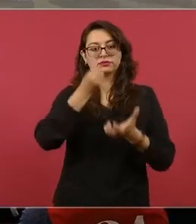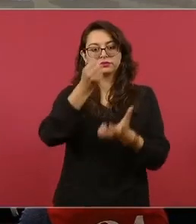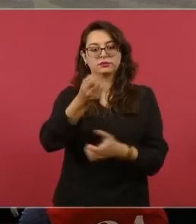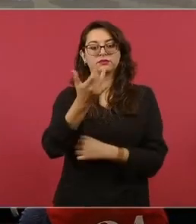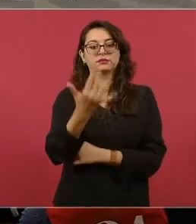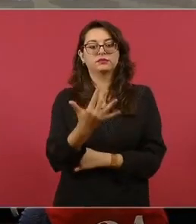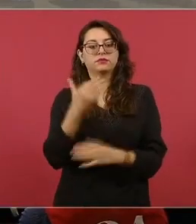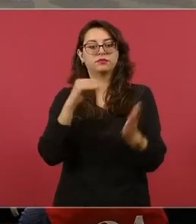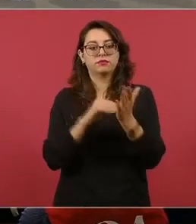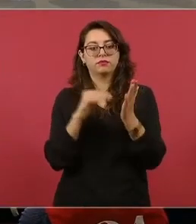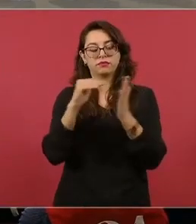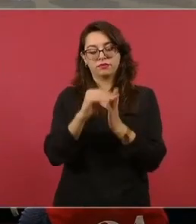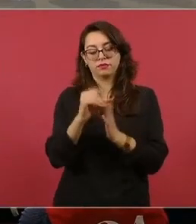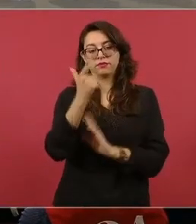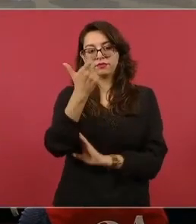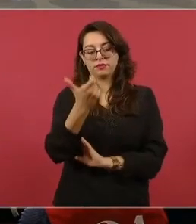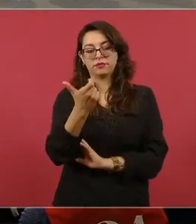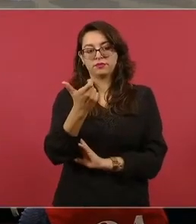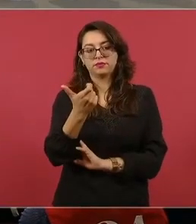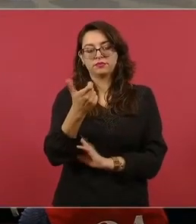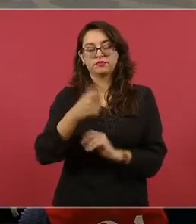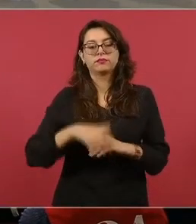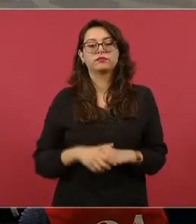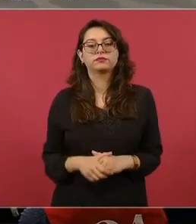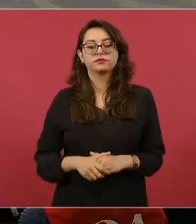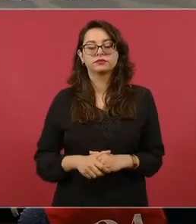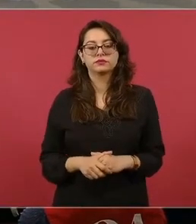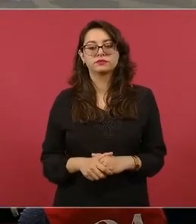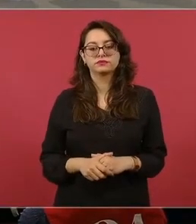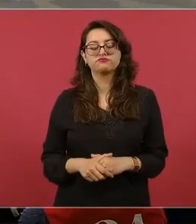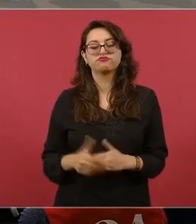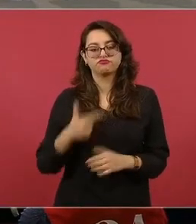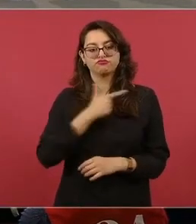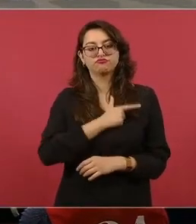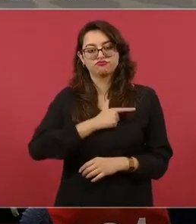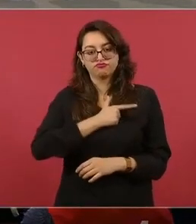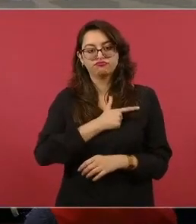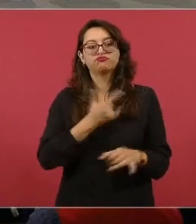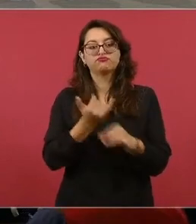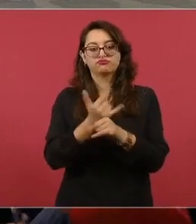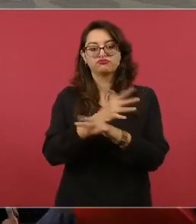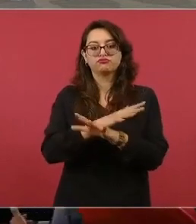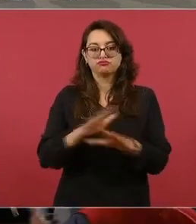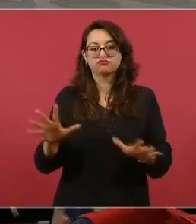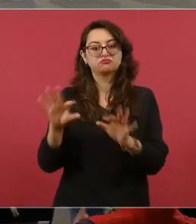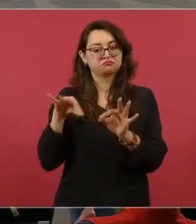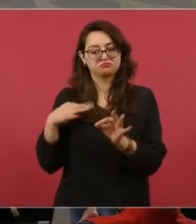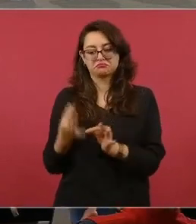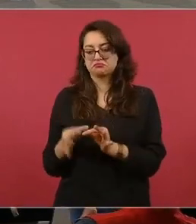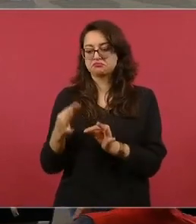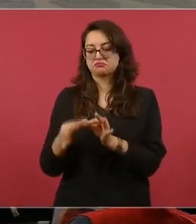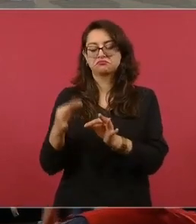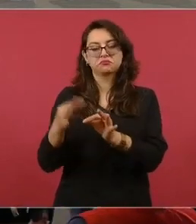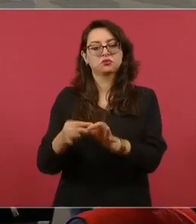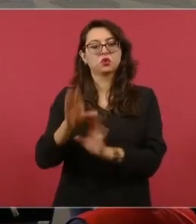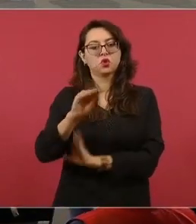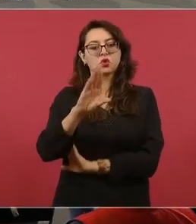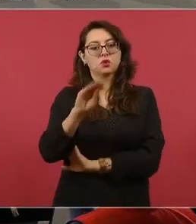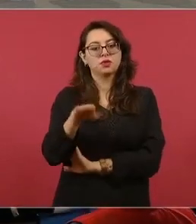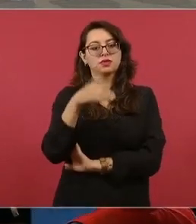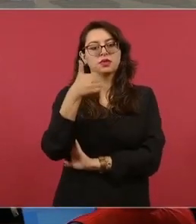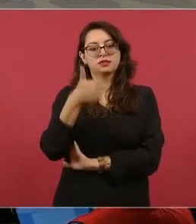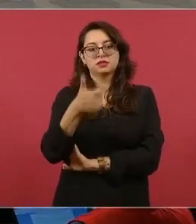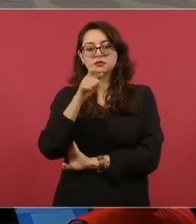a los cinco mil millones de pesos. Con plaza informar que prácticamente vamos al 96.8